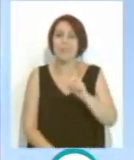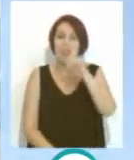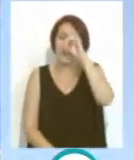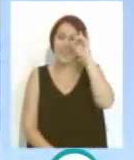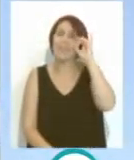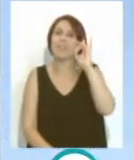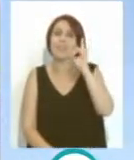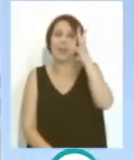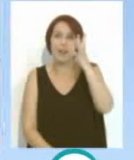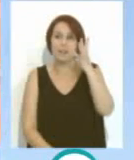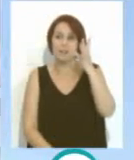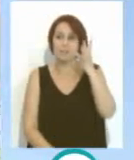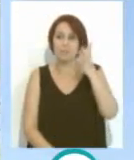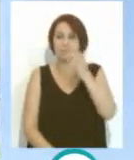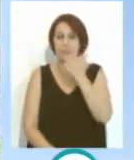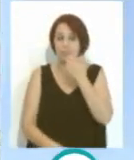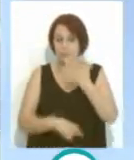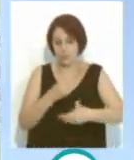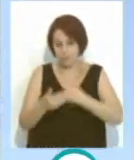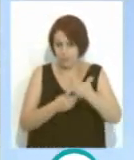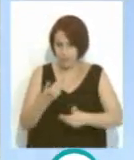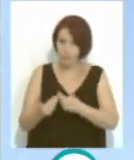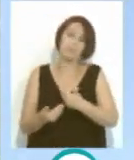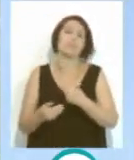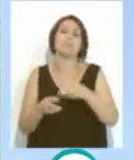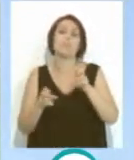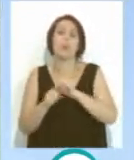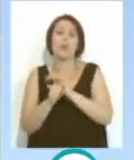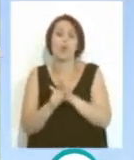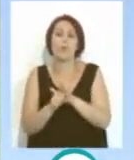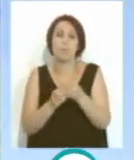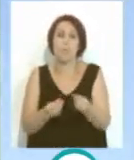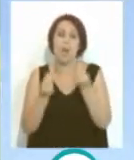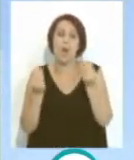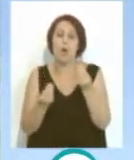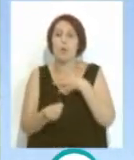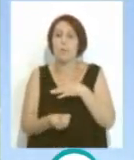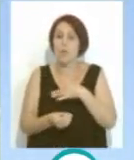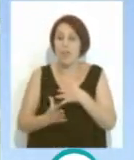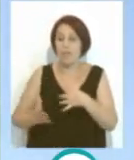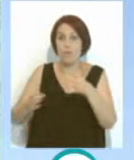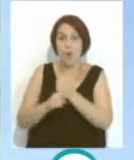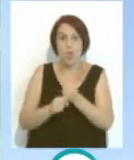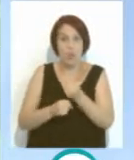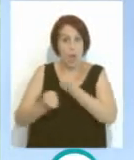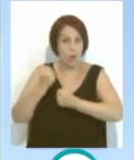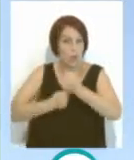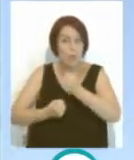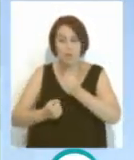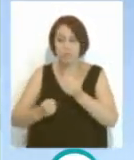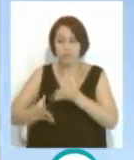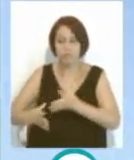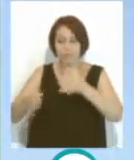la idea de cara, que vamos avanzando con todo esto del COVID, de poder tener a lo mejor un dinero en el fondo y poder hacer que